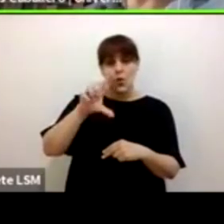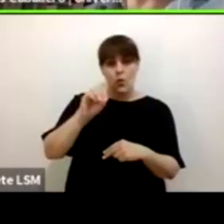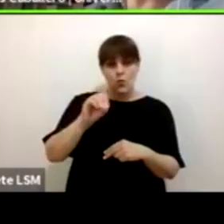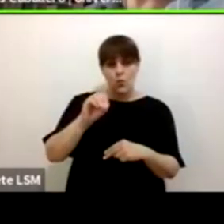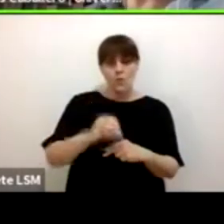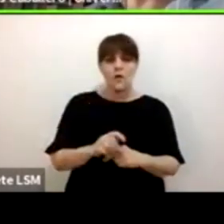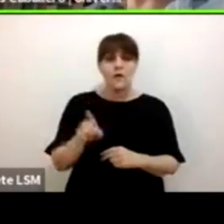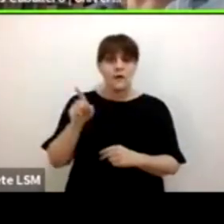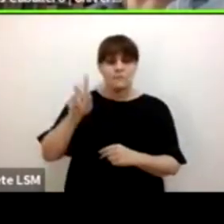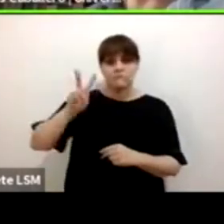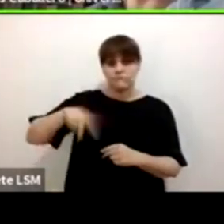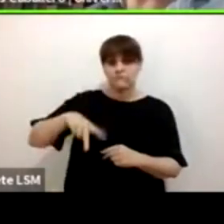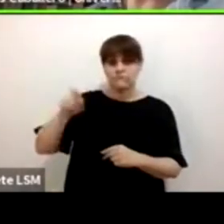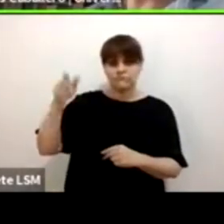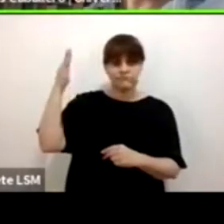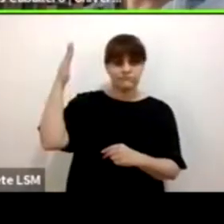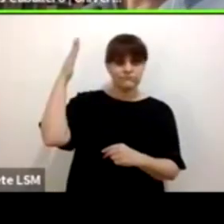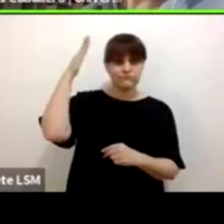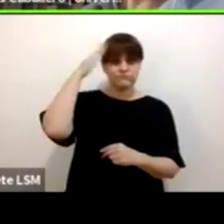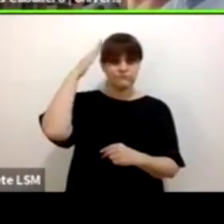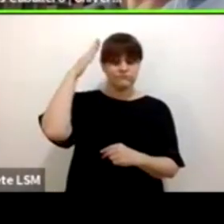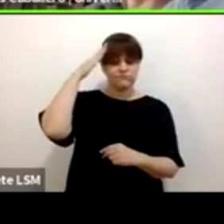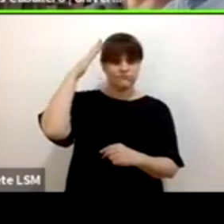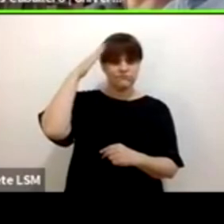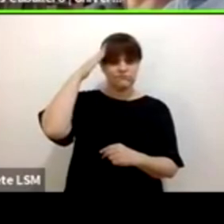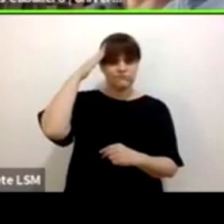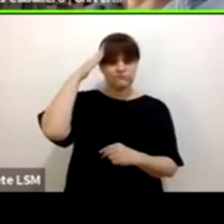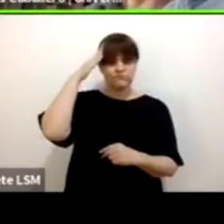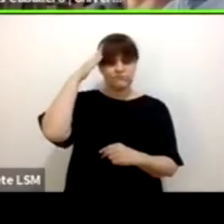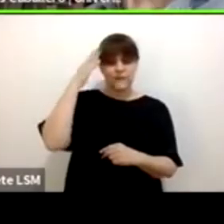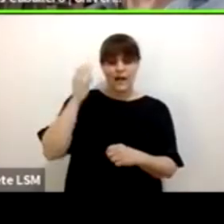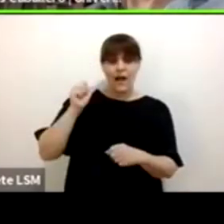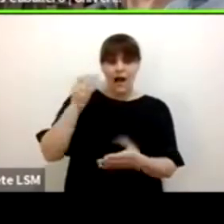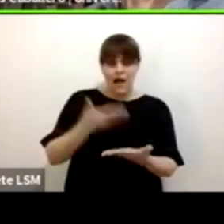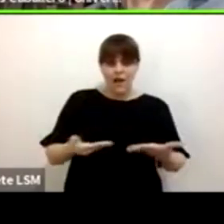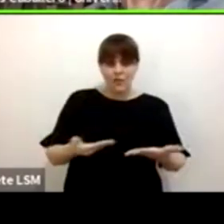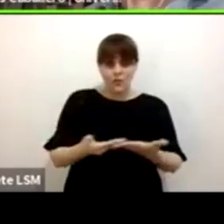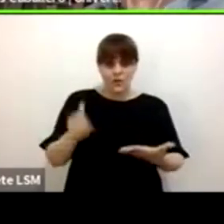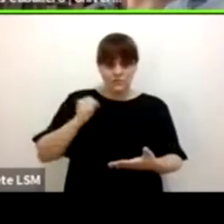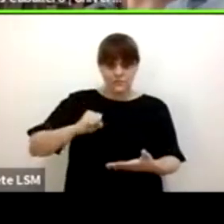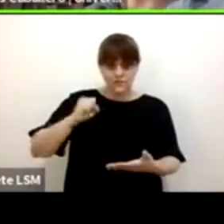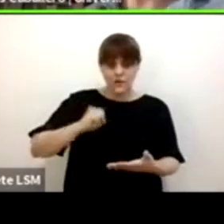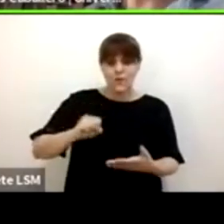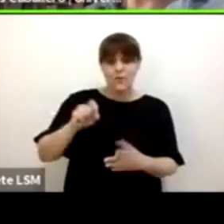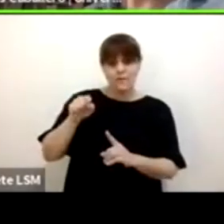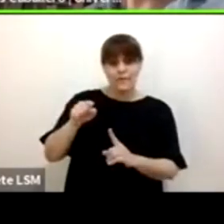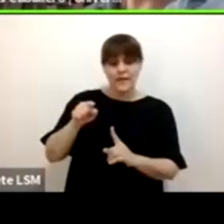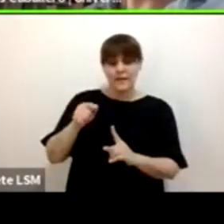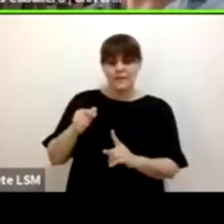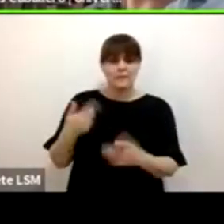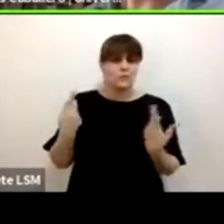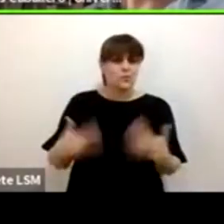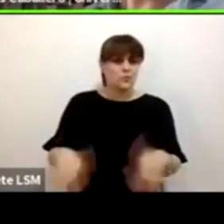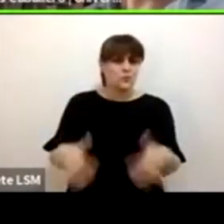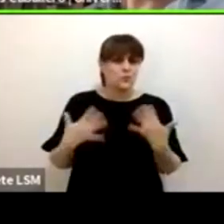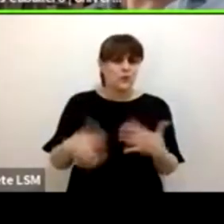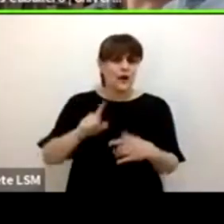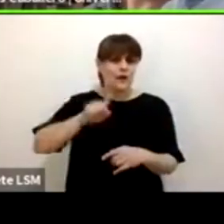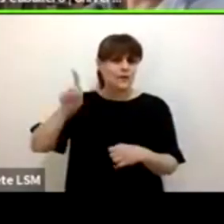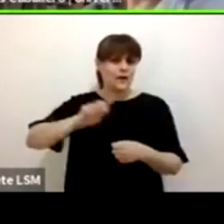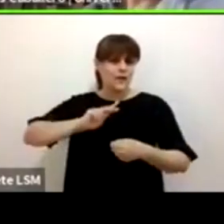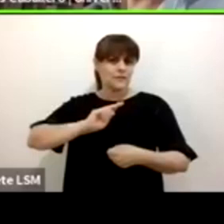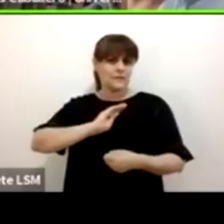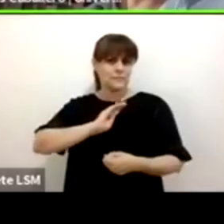líderes cívicos del siglo XXI, un humanista, un tipo comprometidísimo en España que ayudó